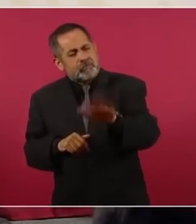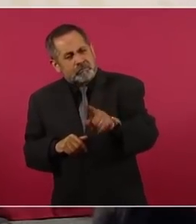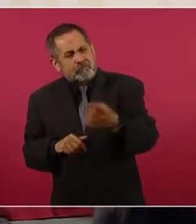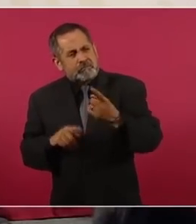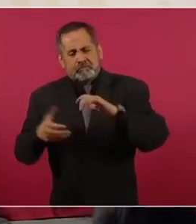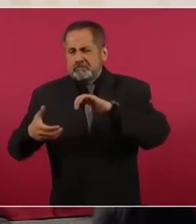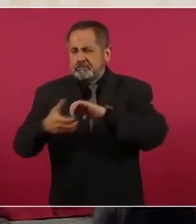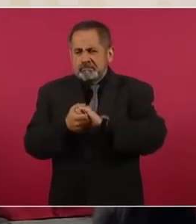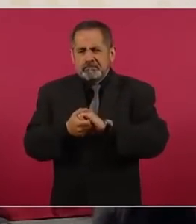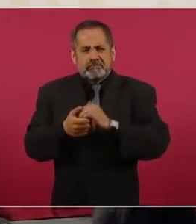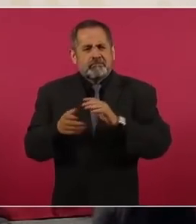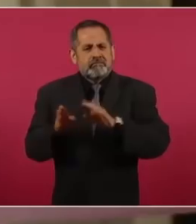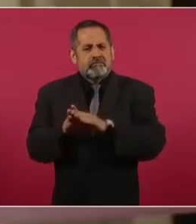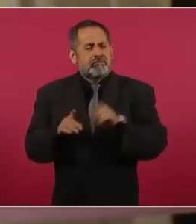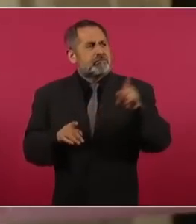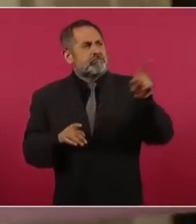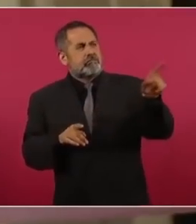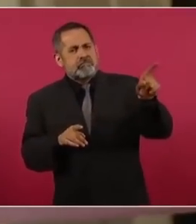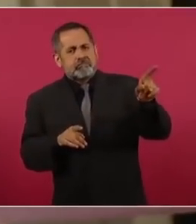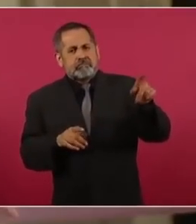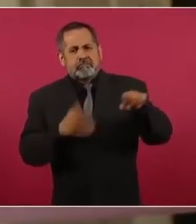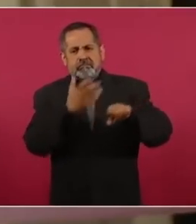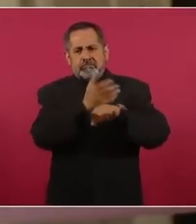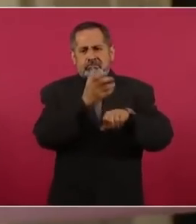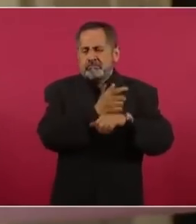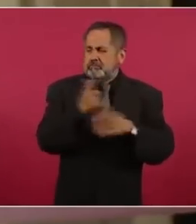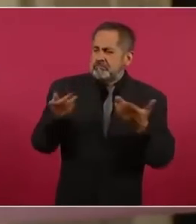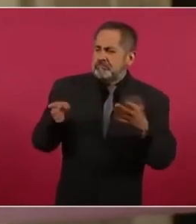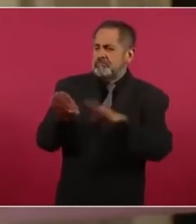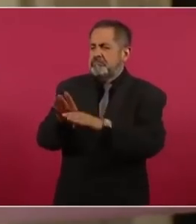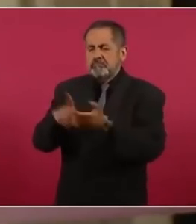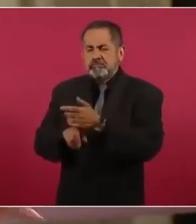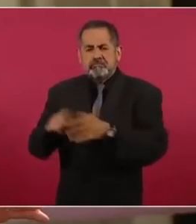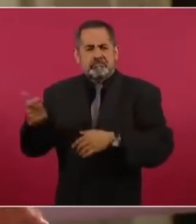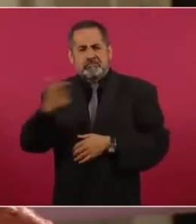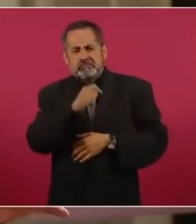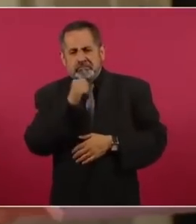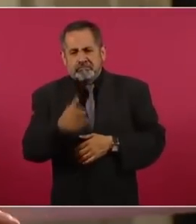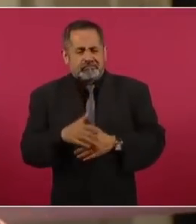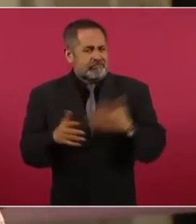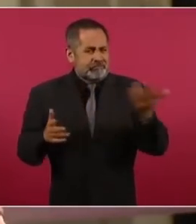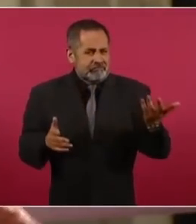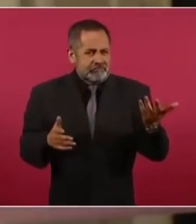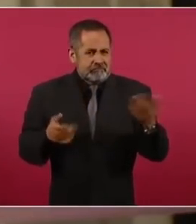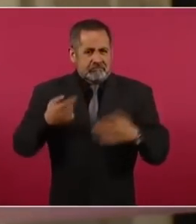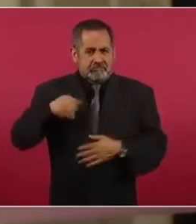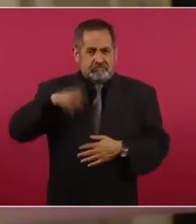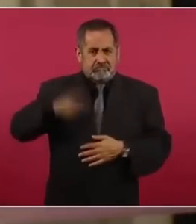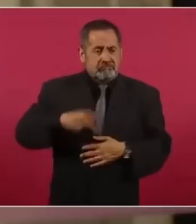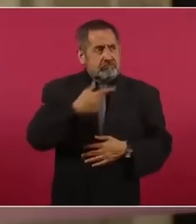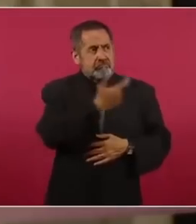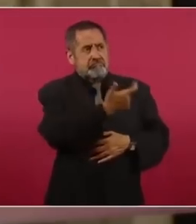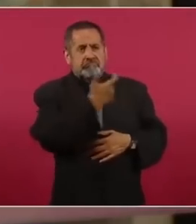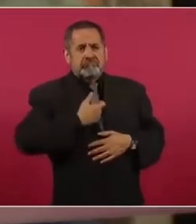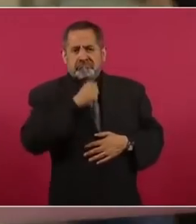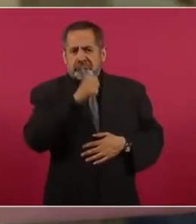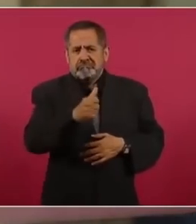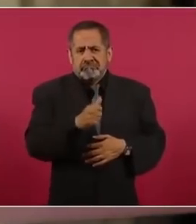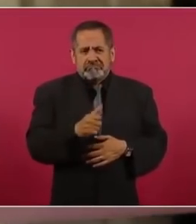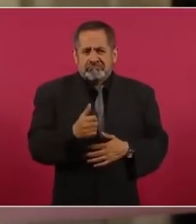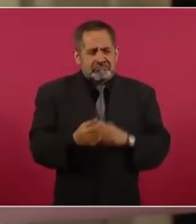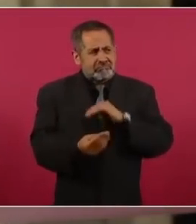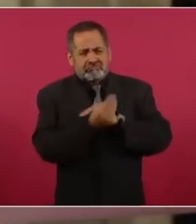convenio, pero el boicot, no han pagado nada. Eso que los dejó en la miseria, dijo, no han pagado absolutamente nada.